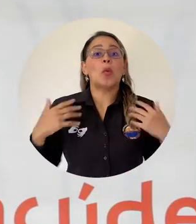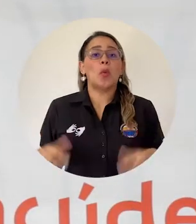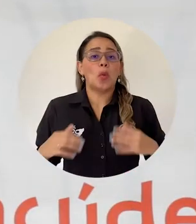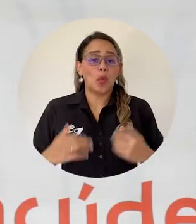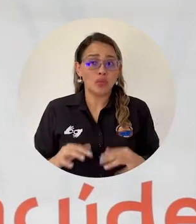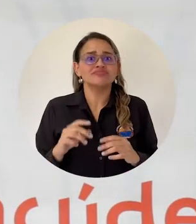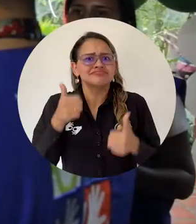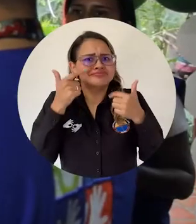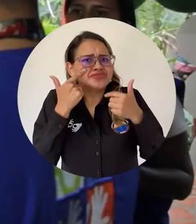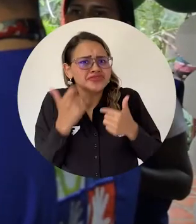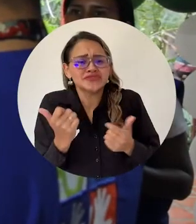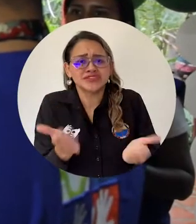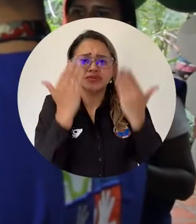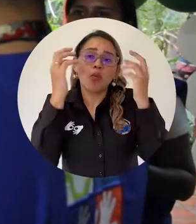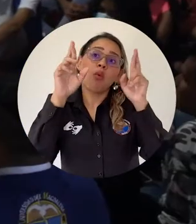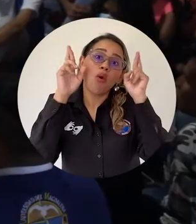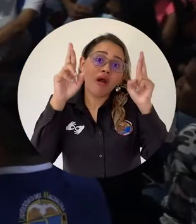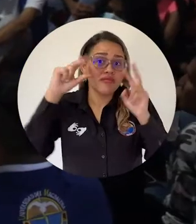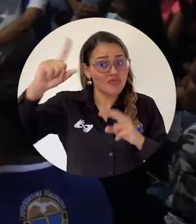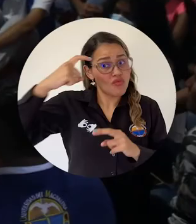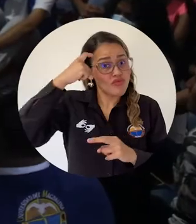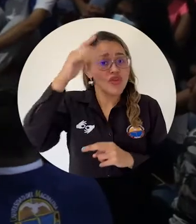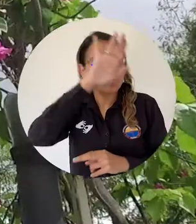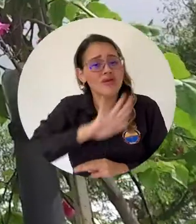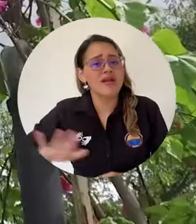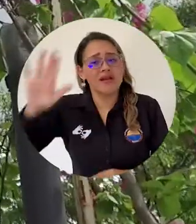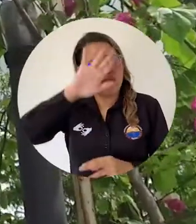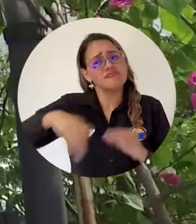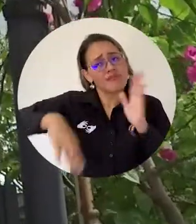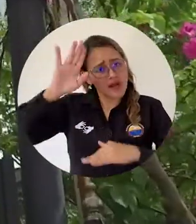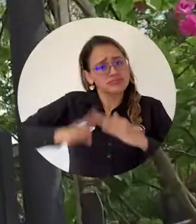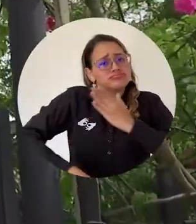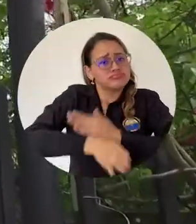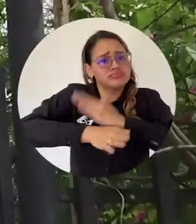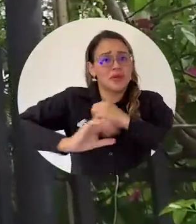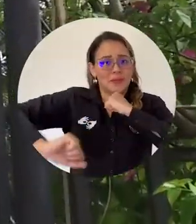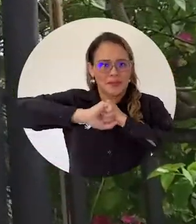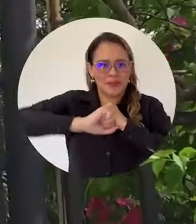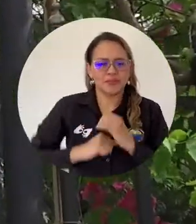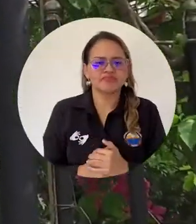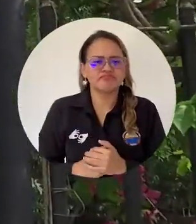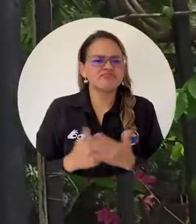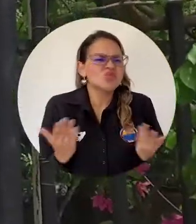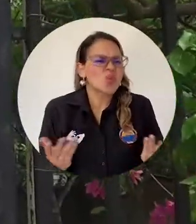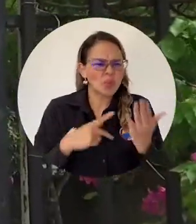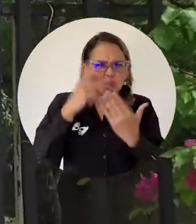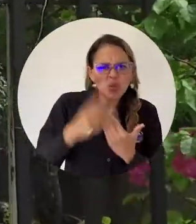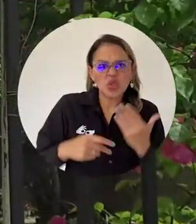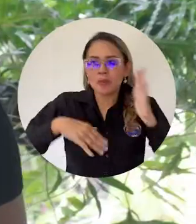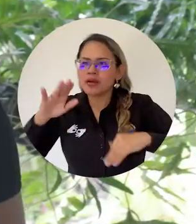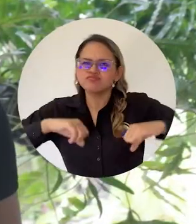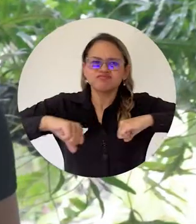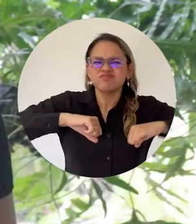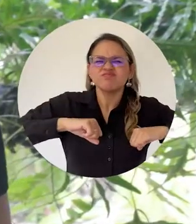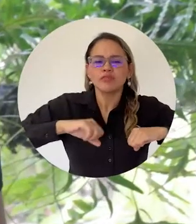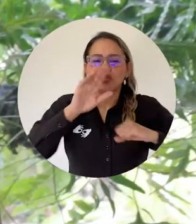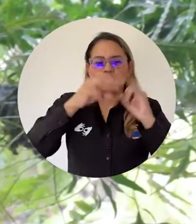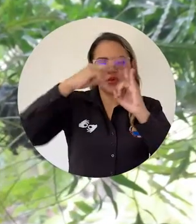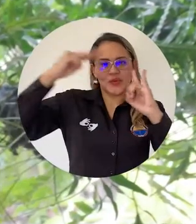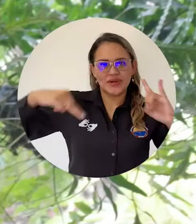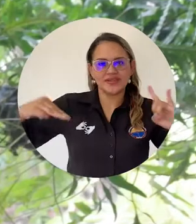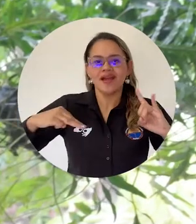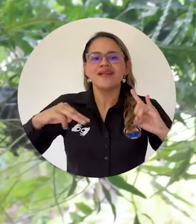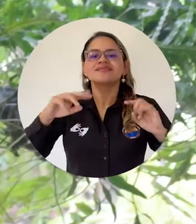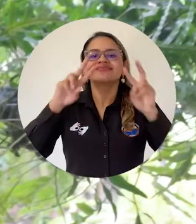Ojalá el gobierno nacional continúe con estos programas. Esto fue posible gracias al programa Sacúdete, que ejecuta la Universidad de